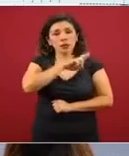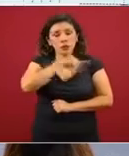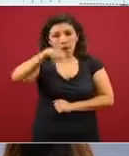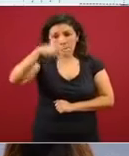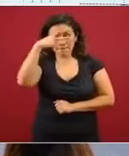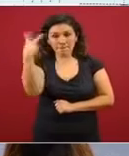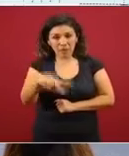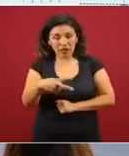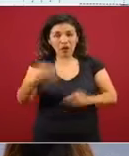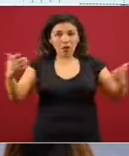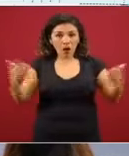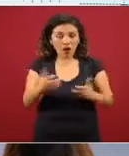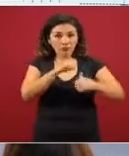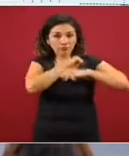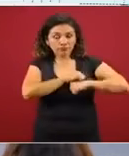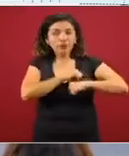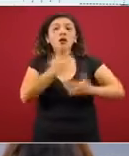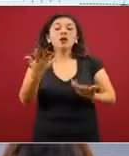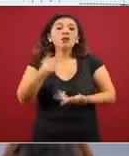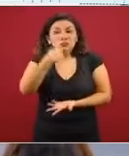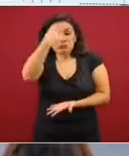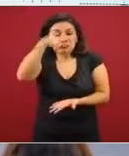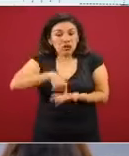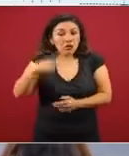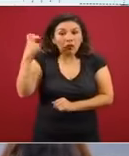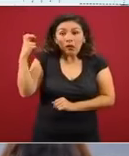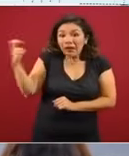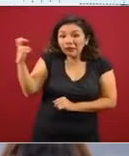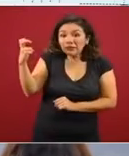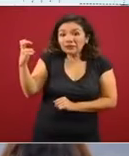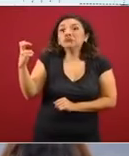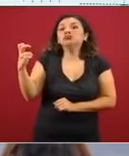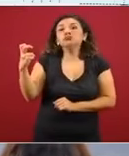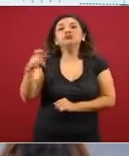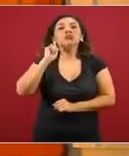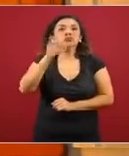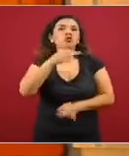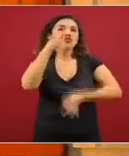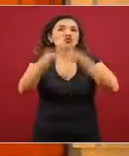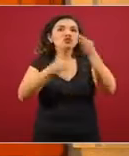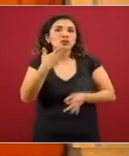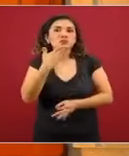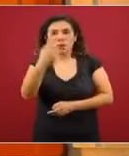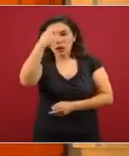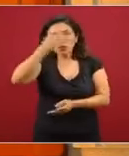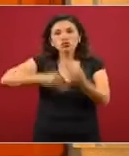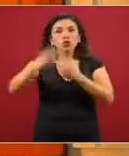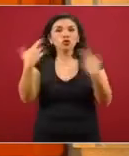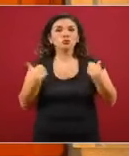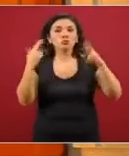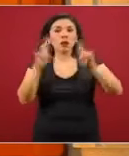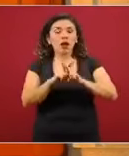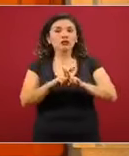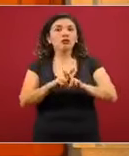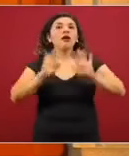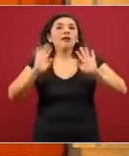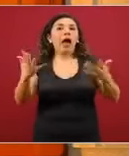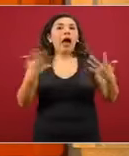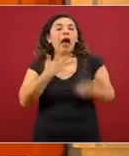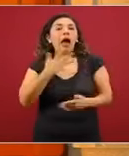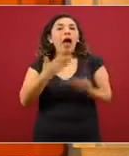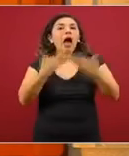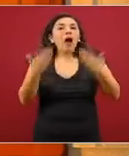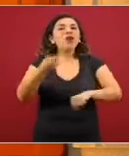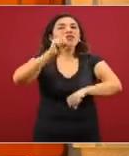pues creemos que es una gran noticia para el magisterio el hecho de tener estos